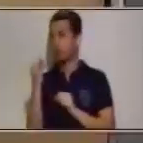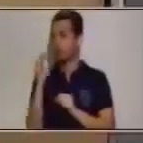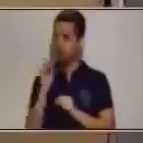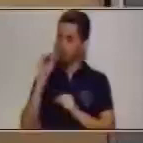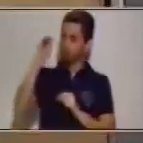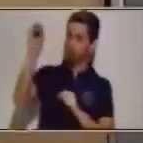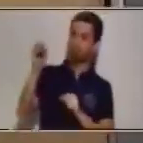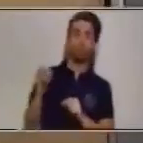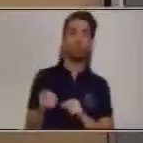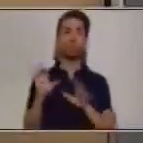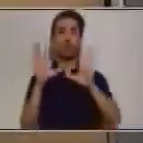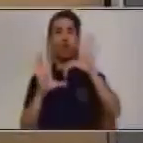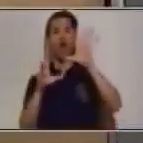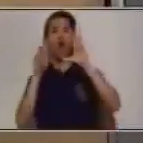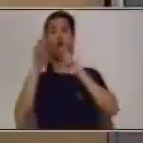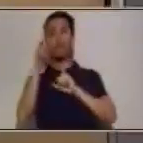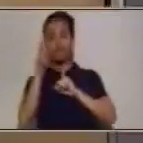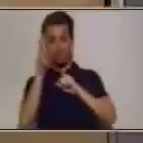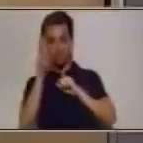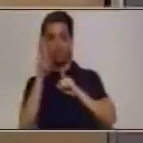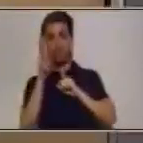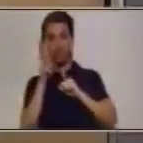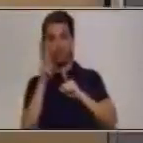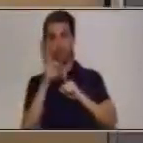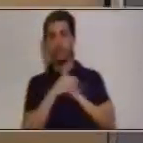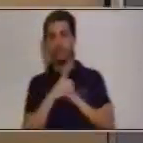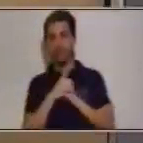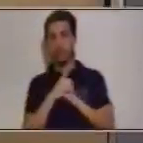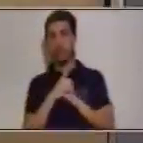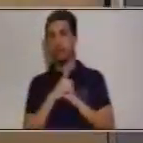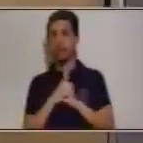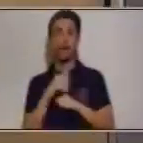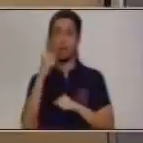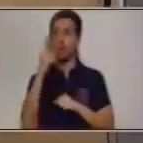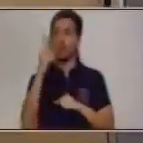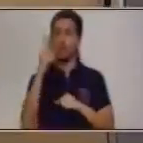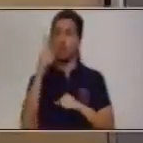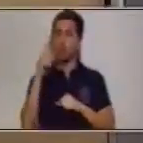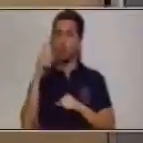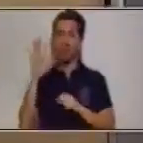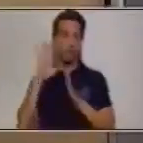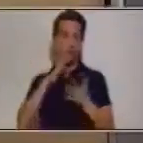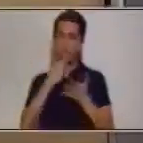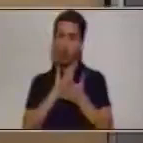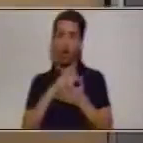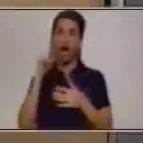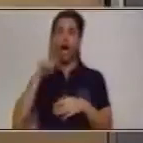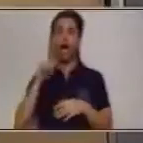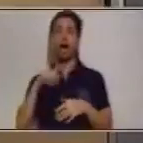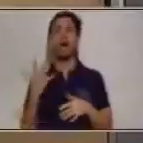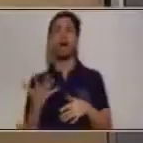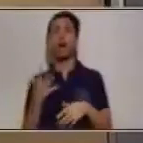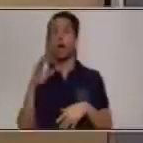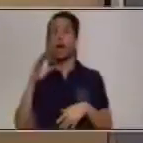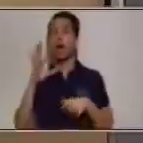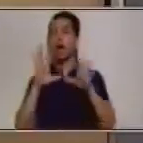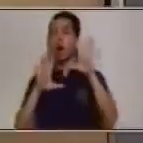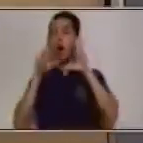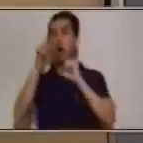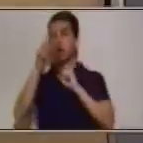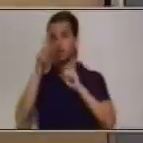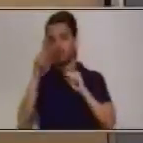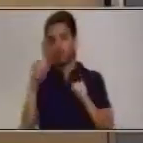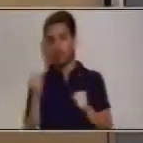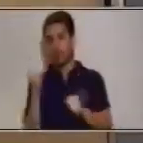te lo pongo de este lado. Por lo tanto ya no es uno sino que ahora corresponde a